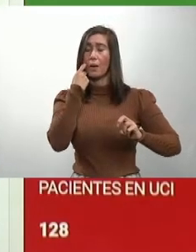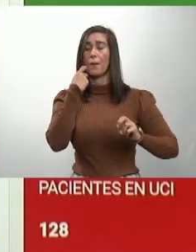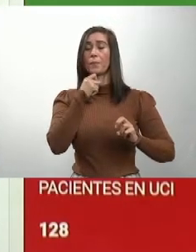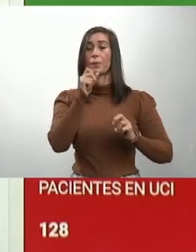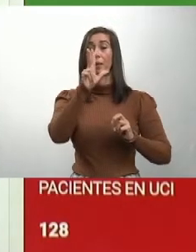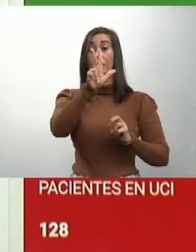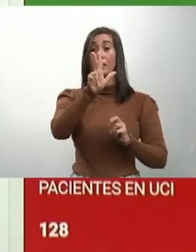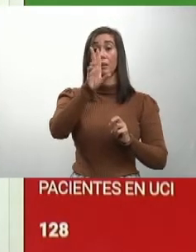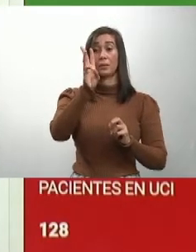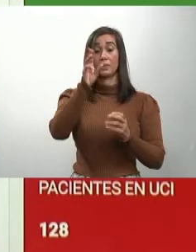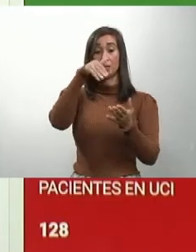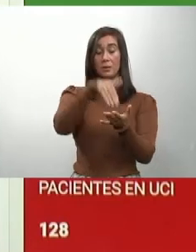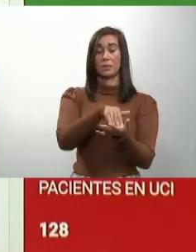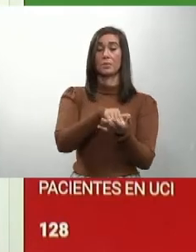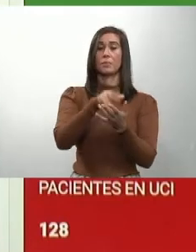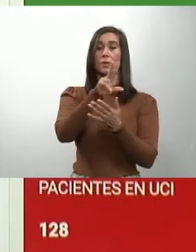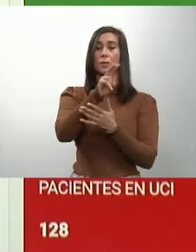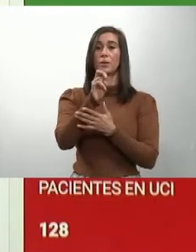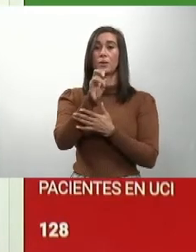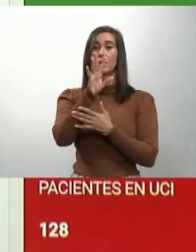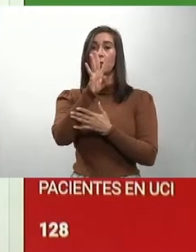.959.